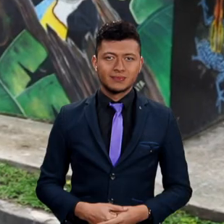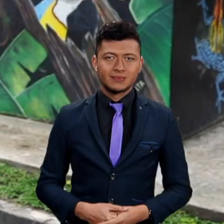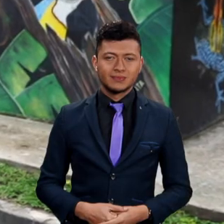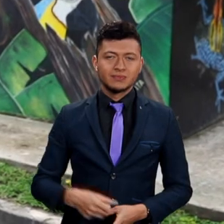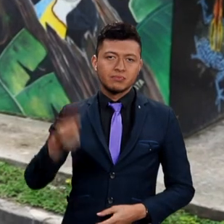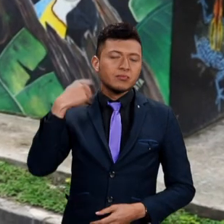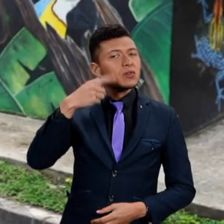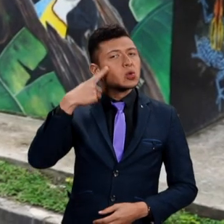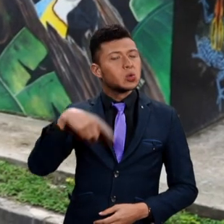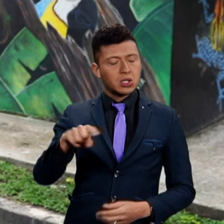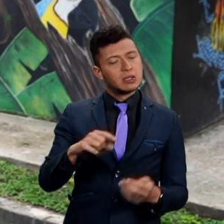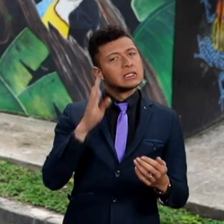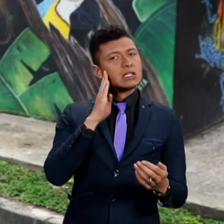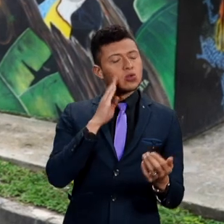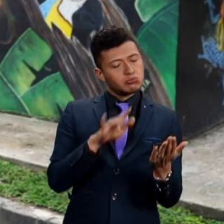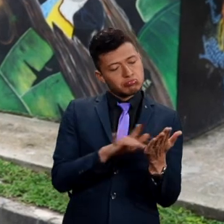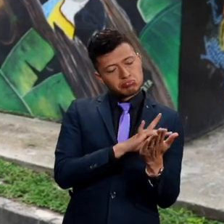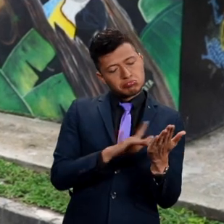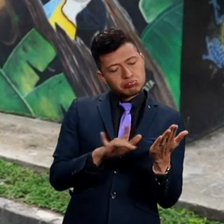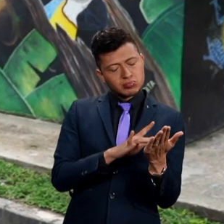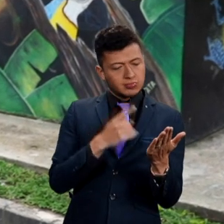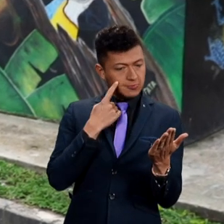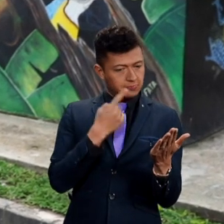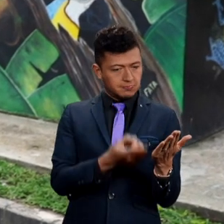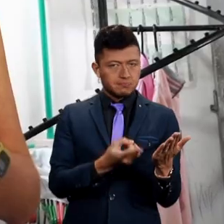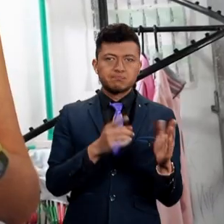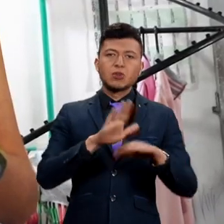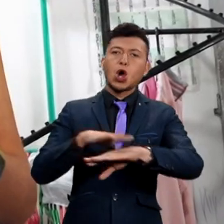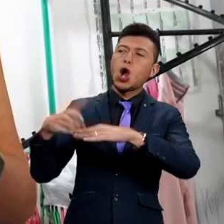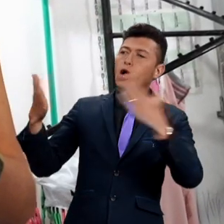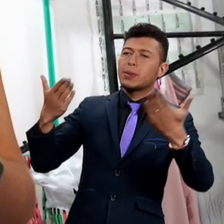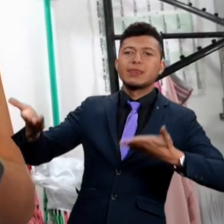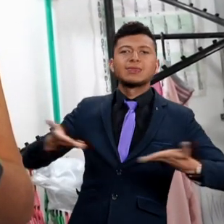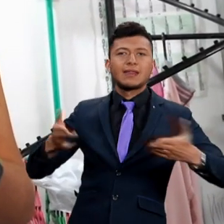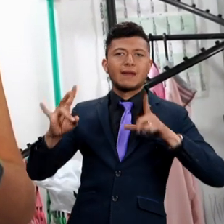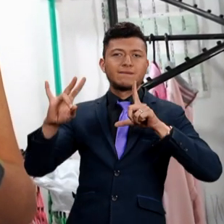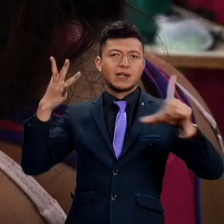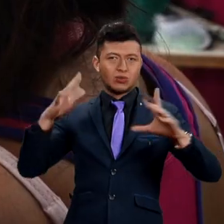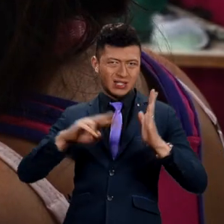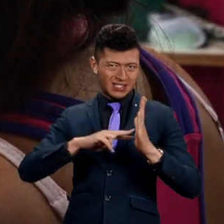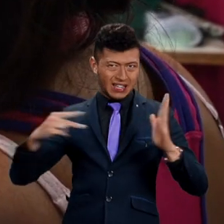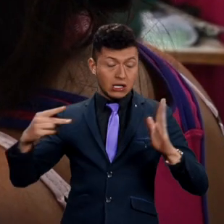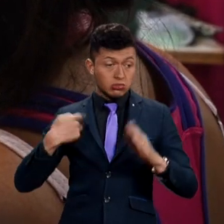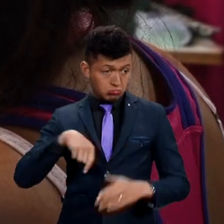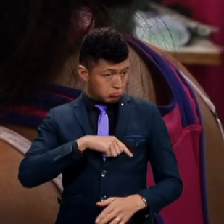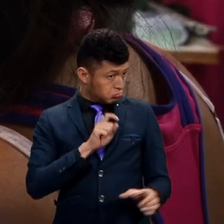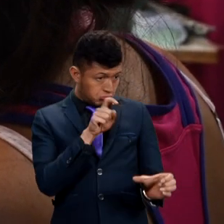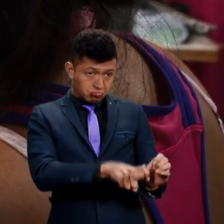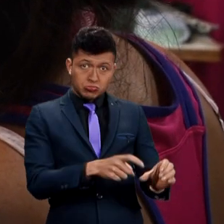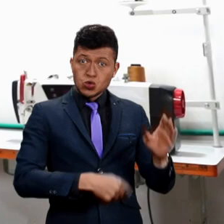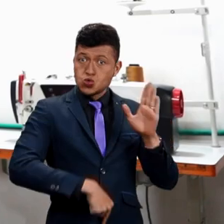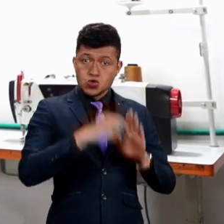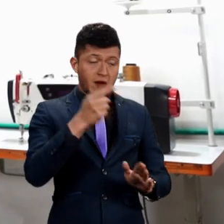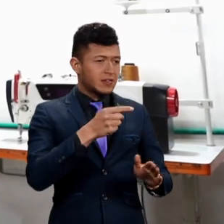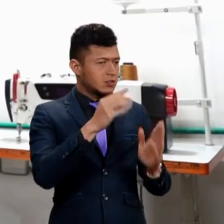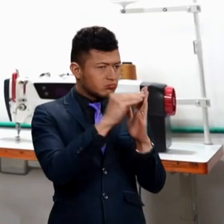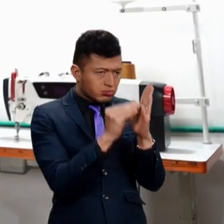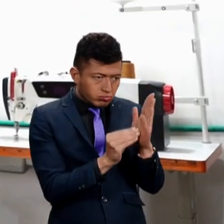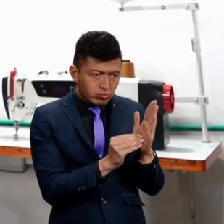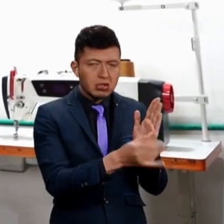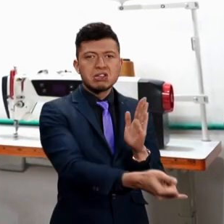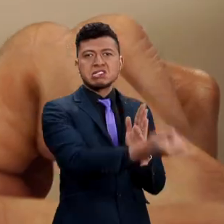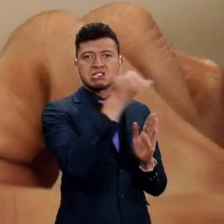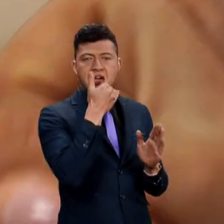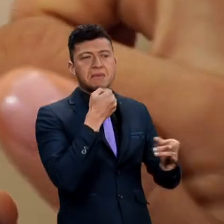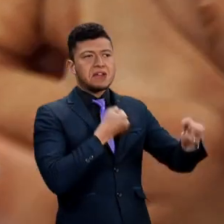Vimos un día que estábamos navegando en el celular, vimos la convocatoria de las tiendas virtuales con el Ministerio de las TIC, nos registramos de una vez, ingresamos